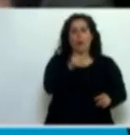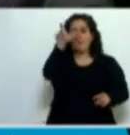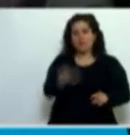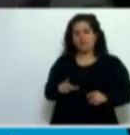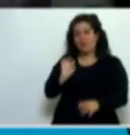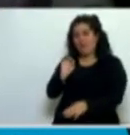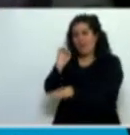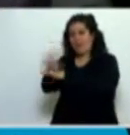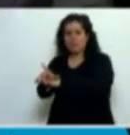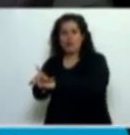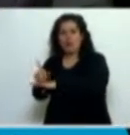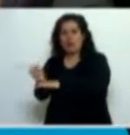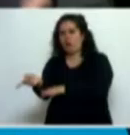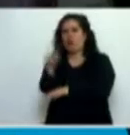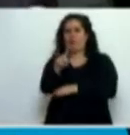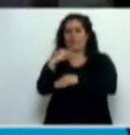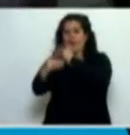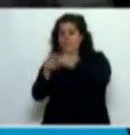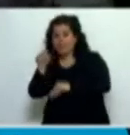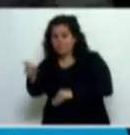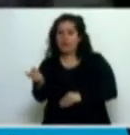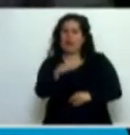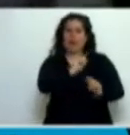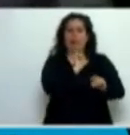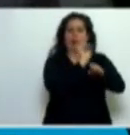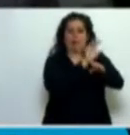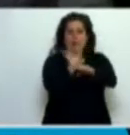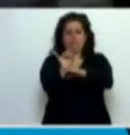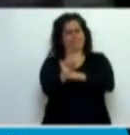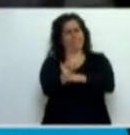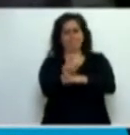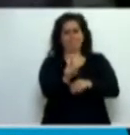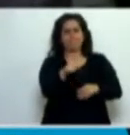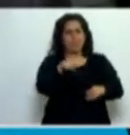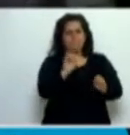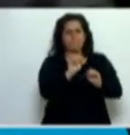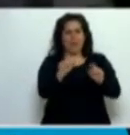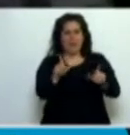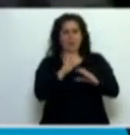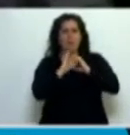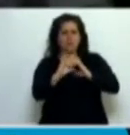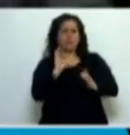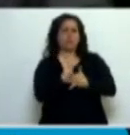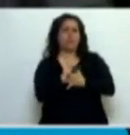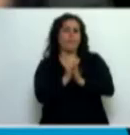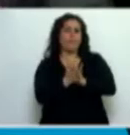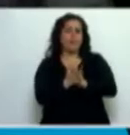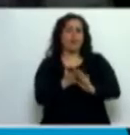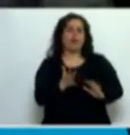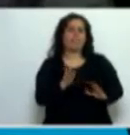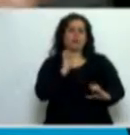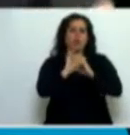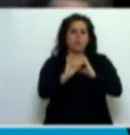persona en cuestión, sino a familiares de estas. Y muchas veces las comunicaciones también son vía una